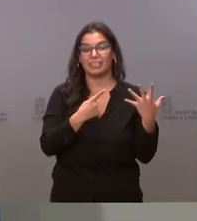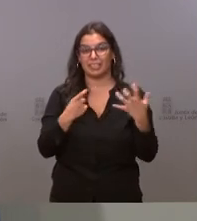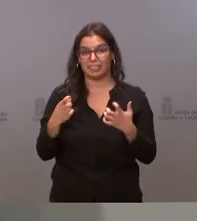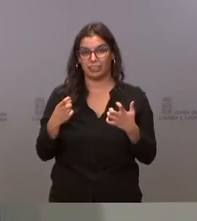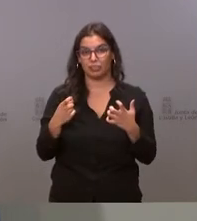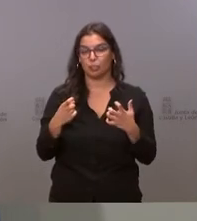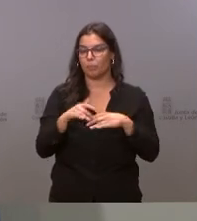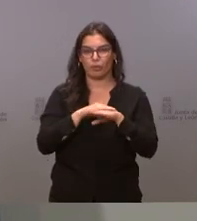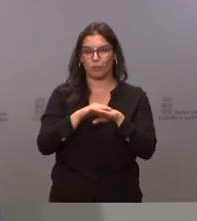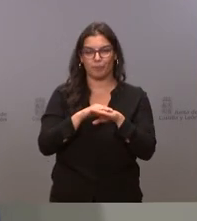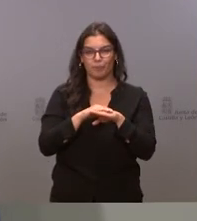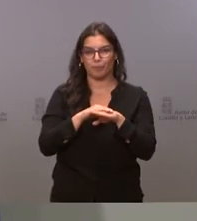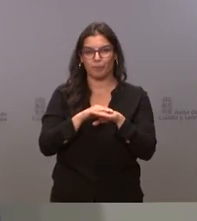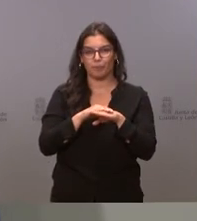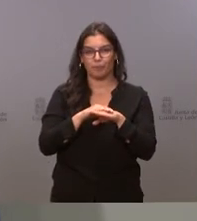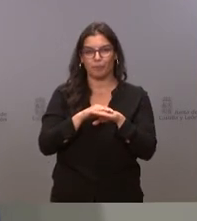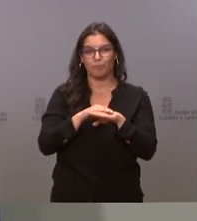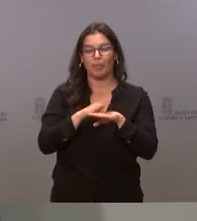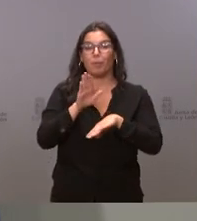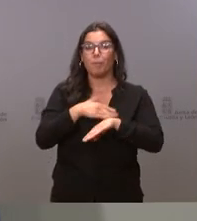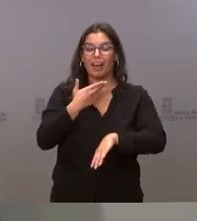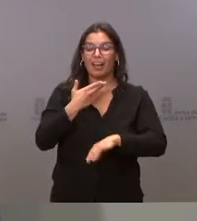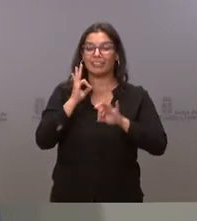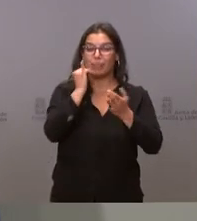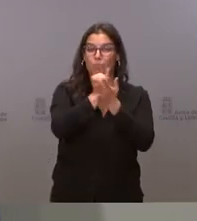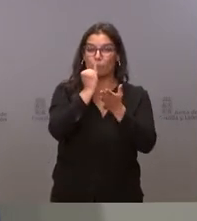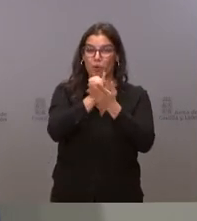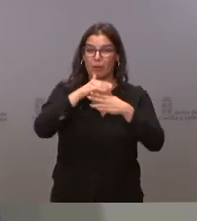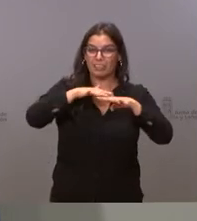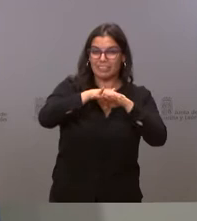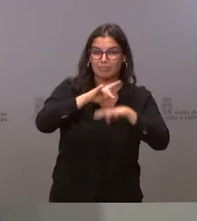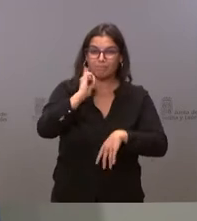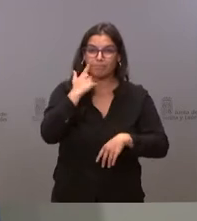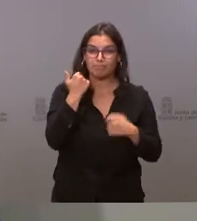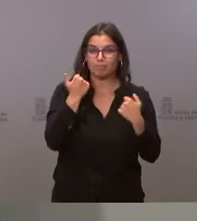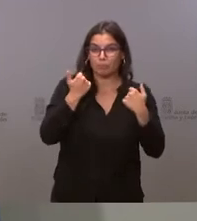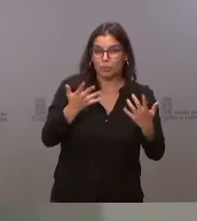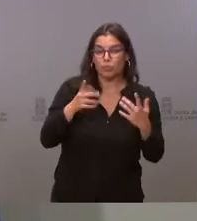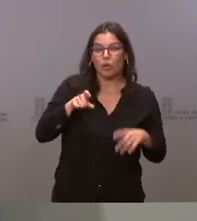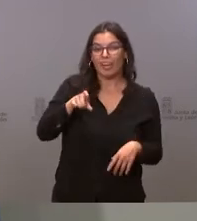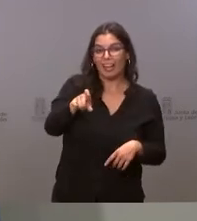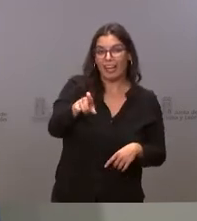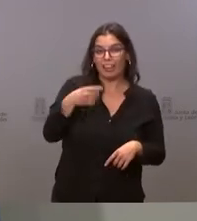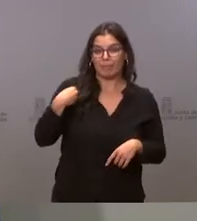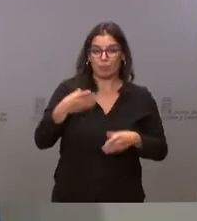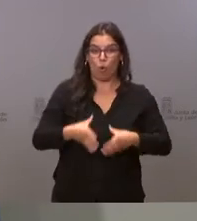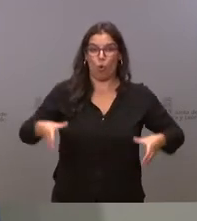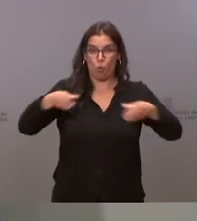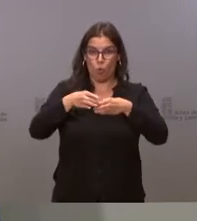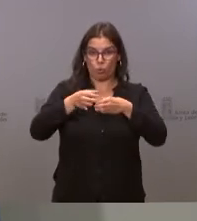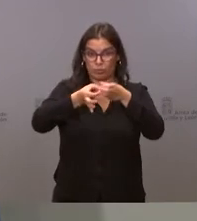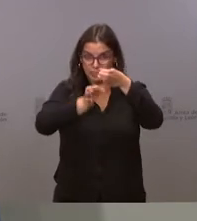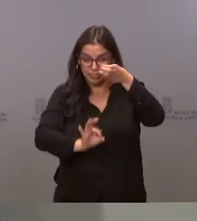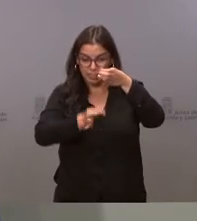perdón, para el cribado y la prevención precoz, la detección precoz del cáncer de cuello de útero de